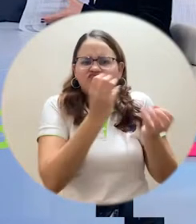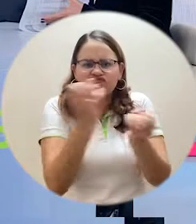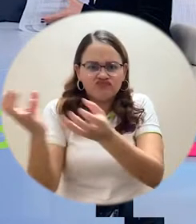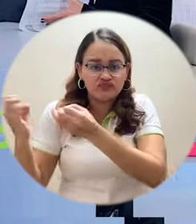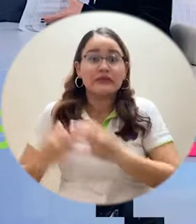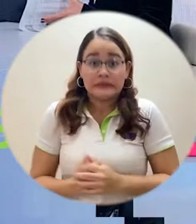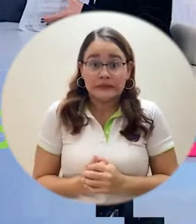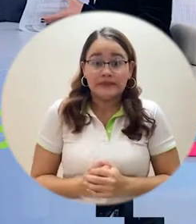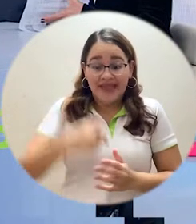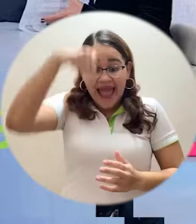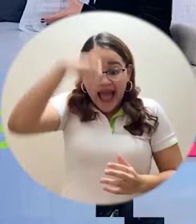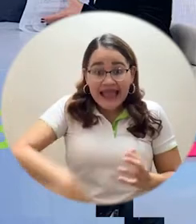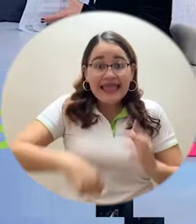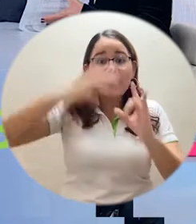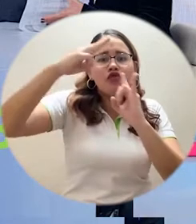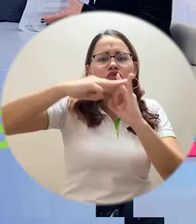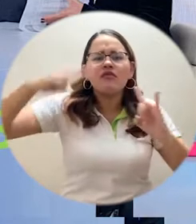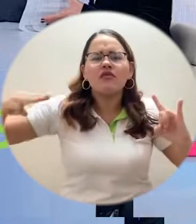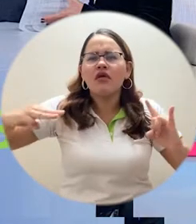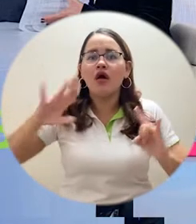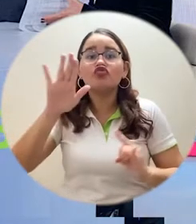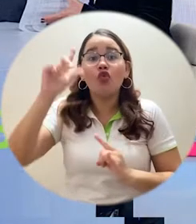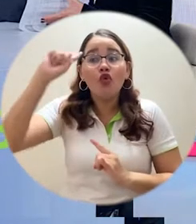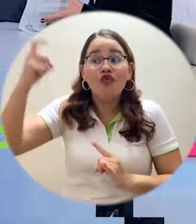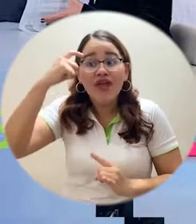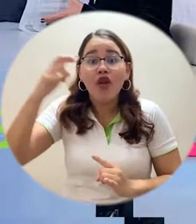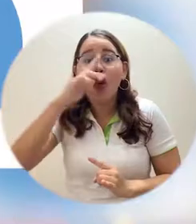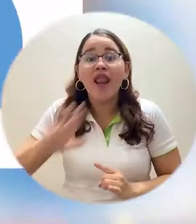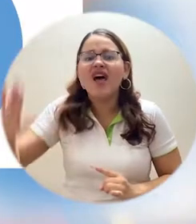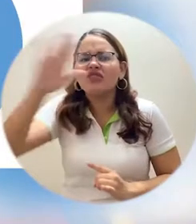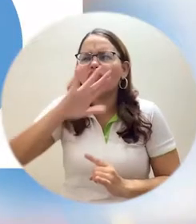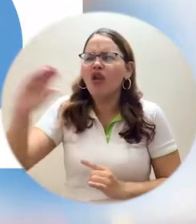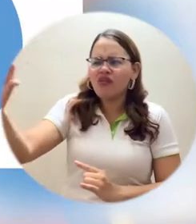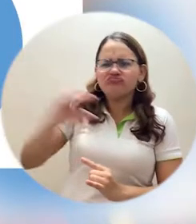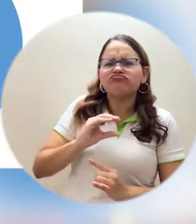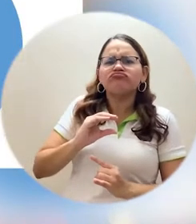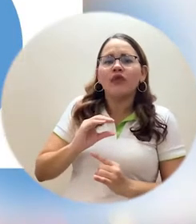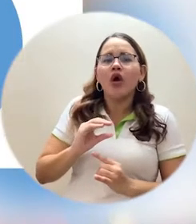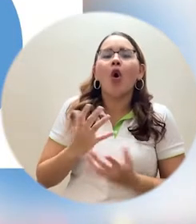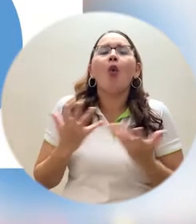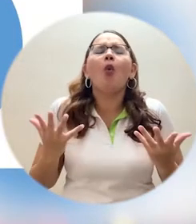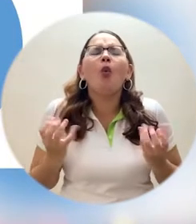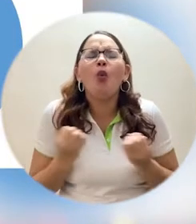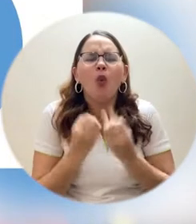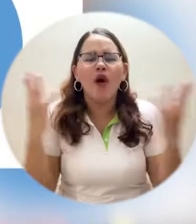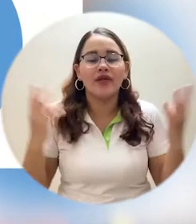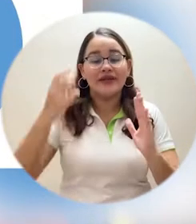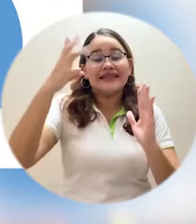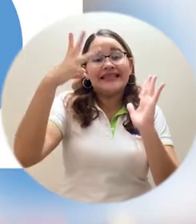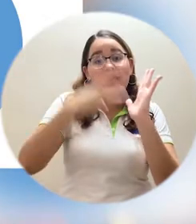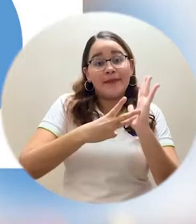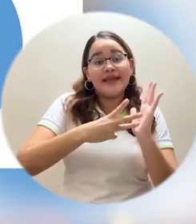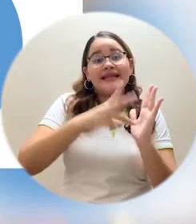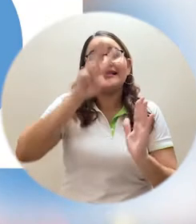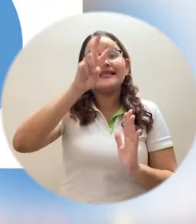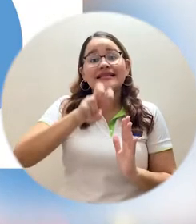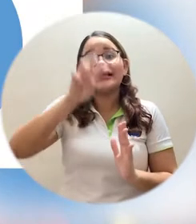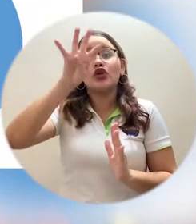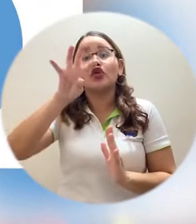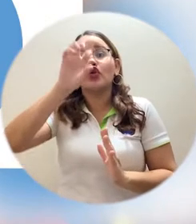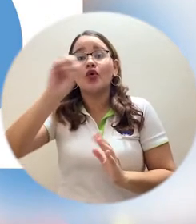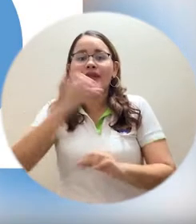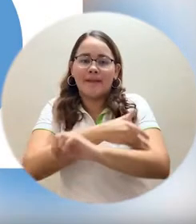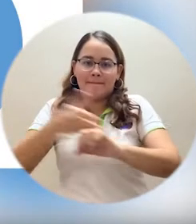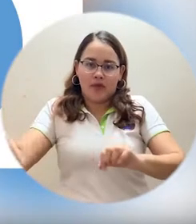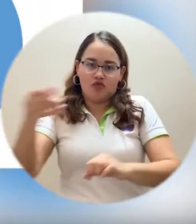97.000 millones de pesos, a nuestra universidad le correspondió una asignación total de 3.270 millones